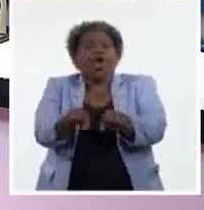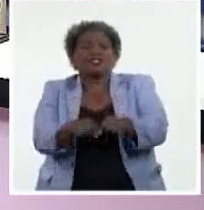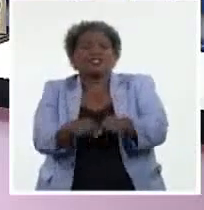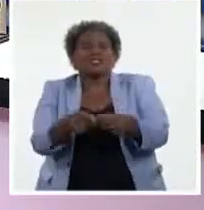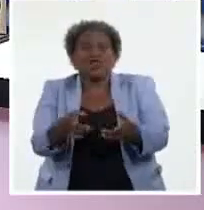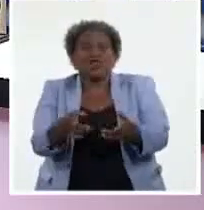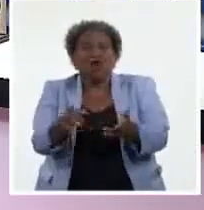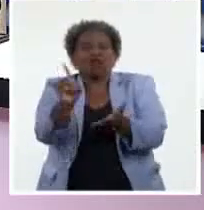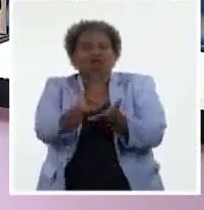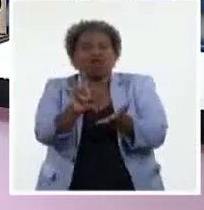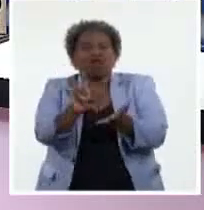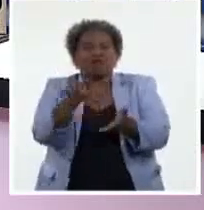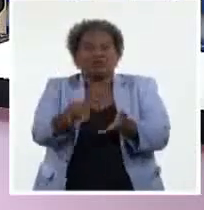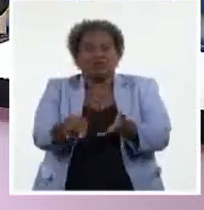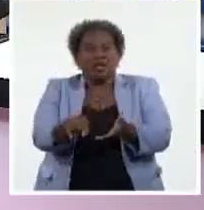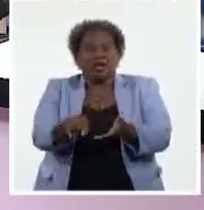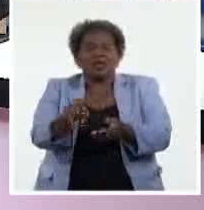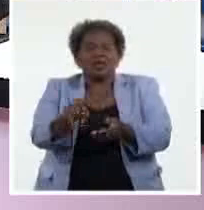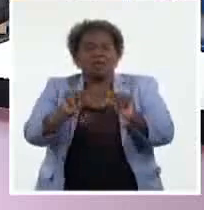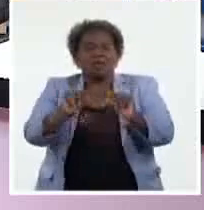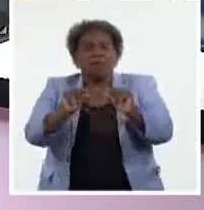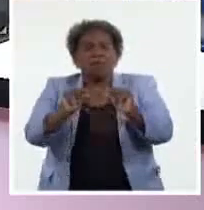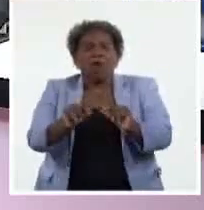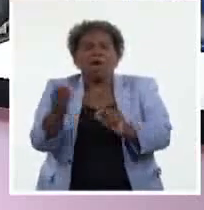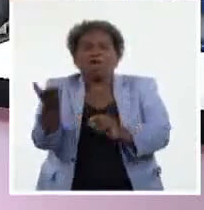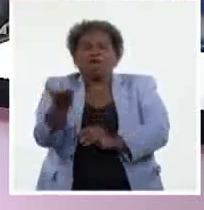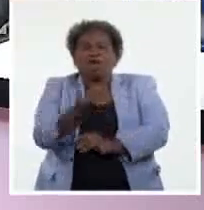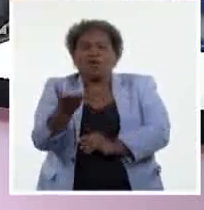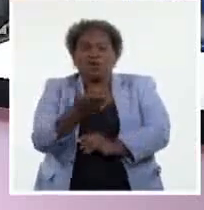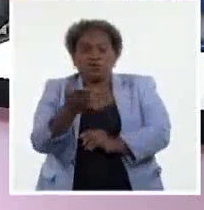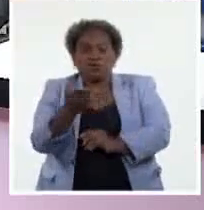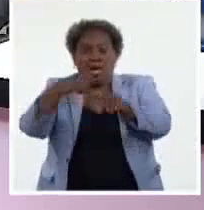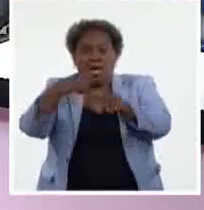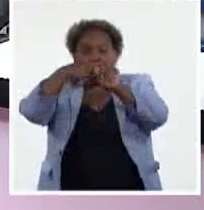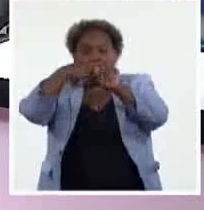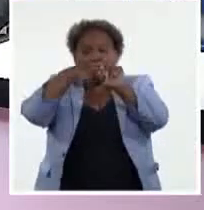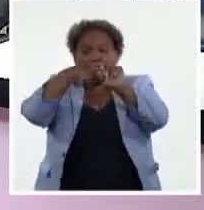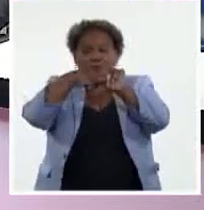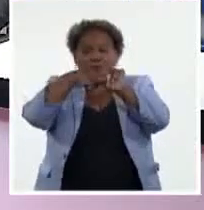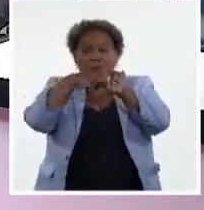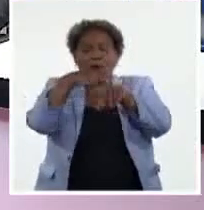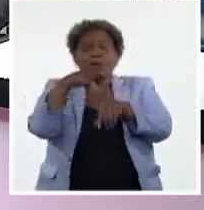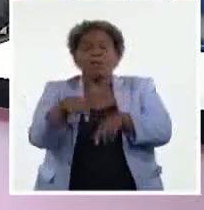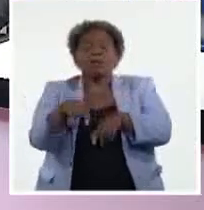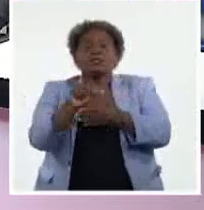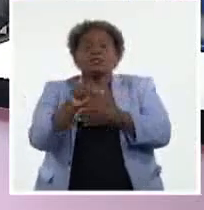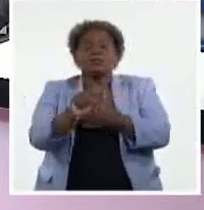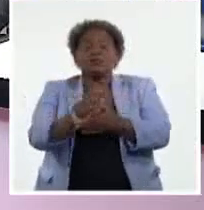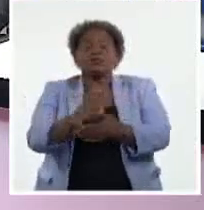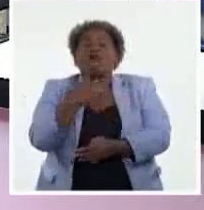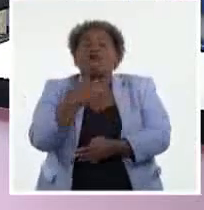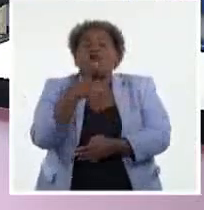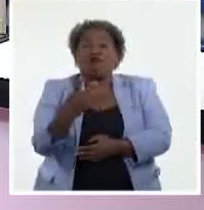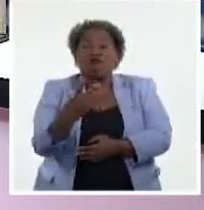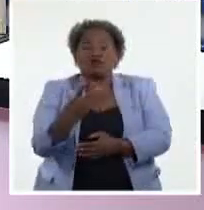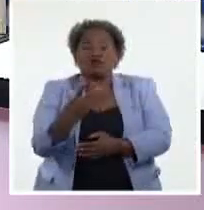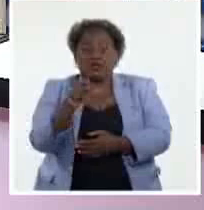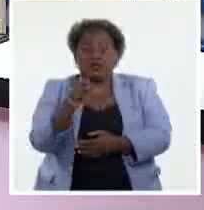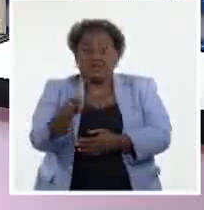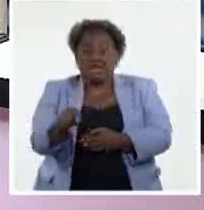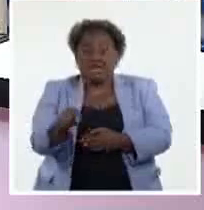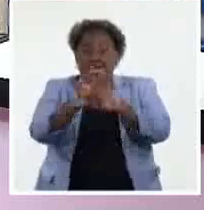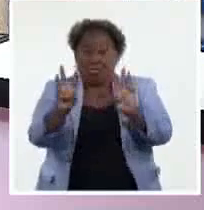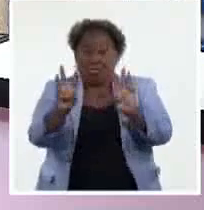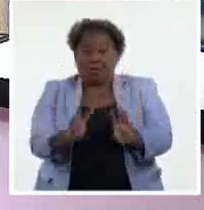las bajas velocidades durante la navegación por datos móviles y la interrupción de los servicios de voz y datos en varios momentos del día. La